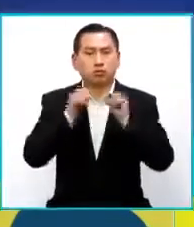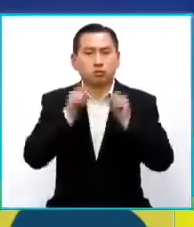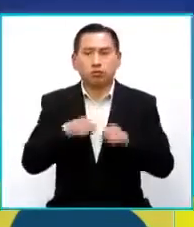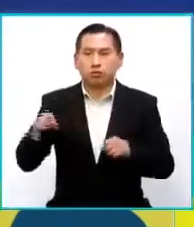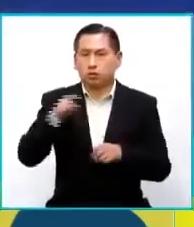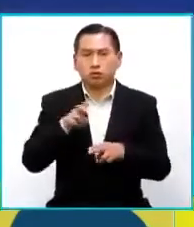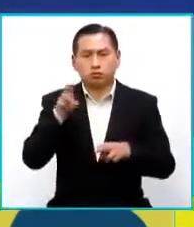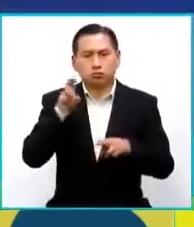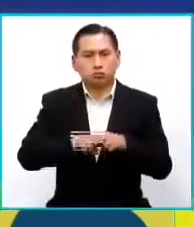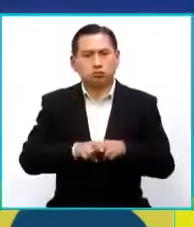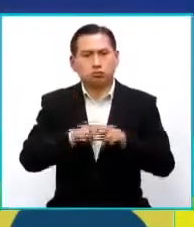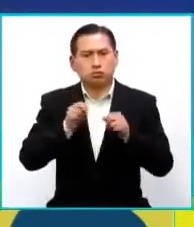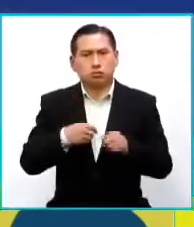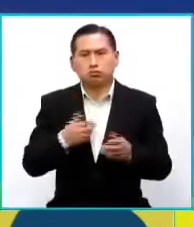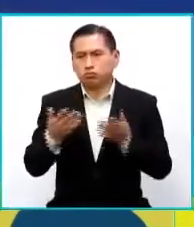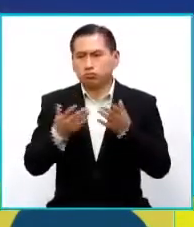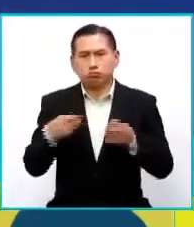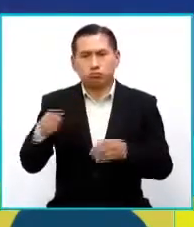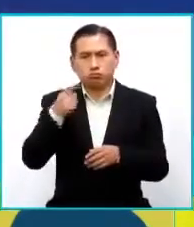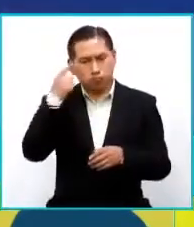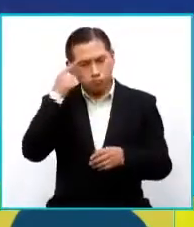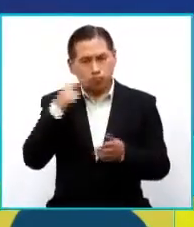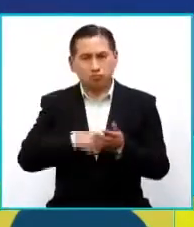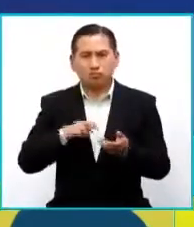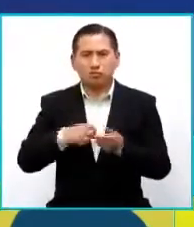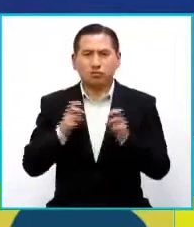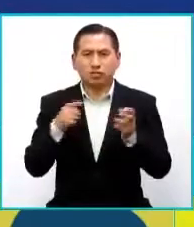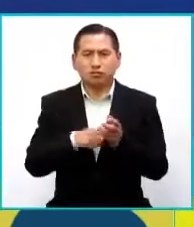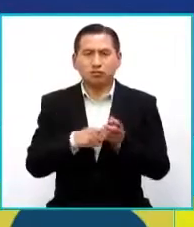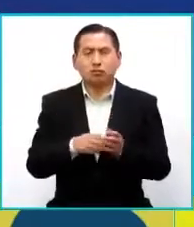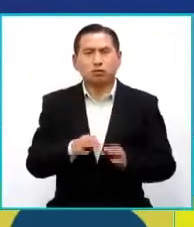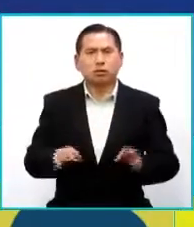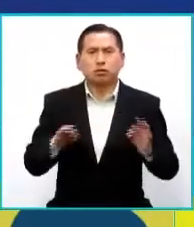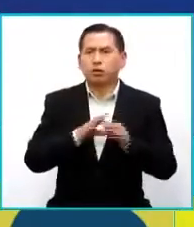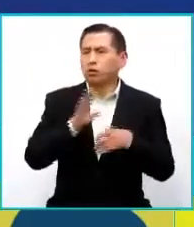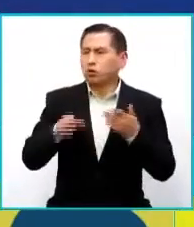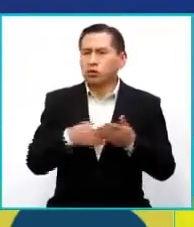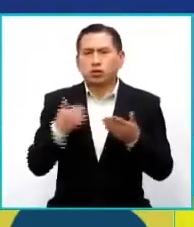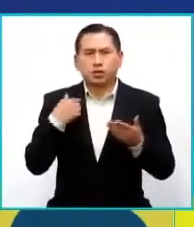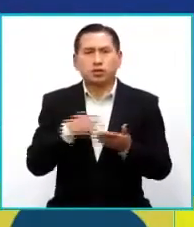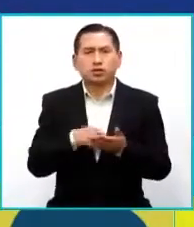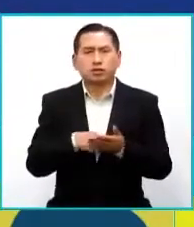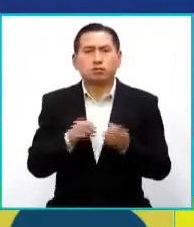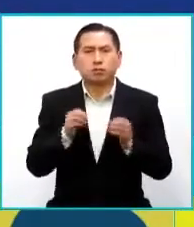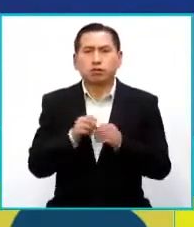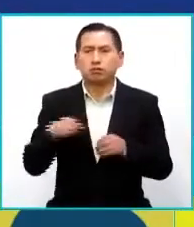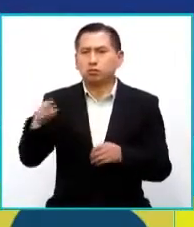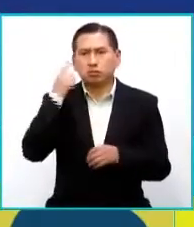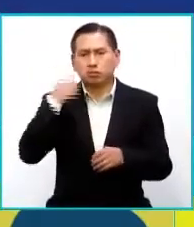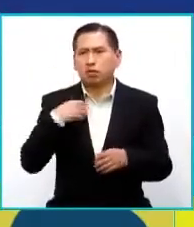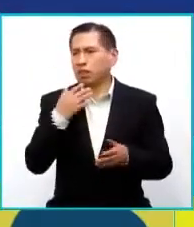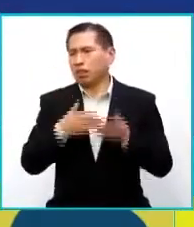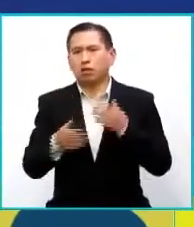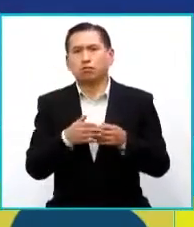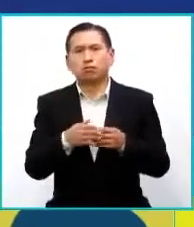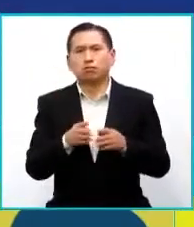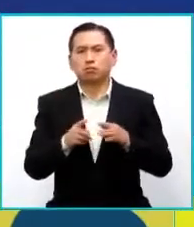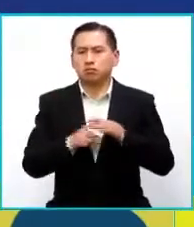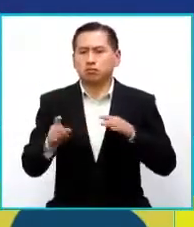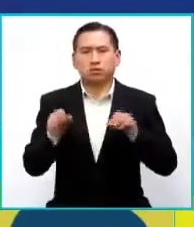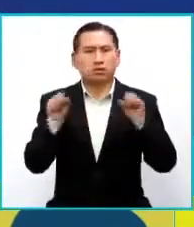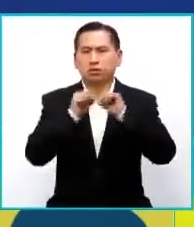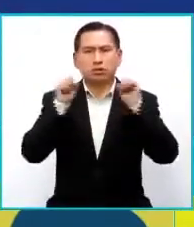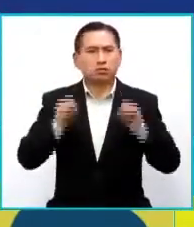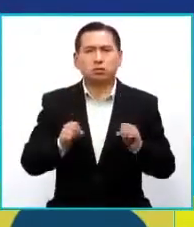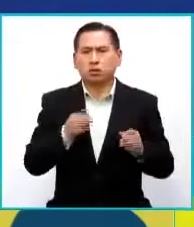sentarse un momentito y ponerse a pensar sobre estas problemáticas que nos cubre a todos y de la que nadie puede escapar, porque no escapamos al sistema,